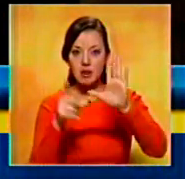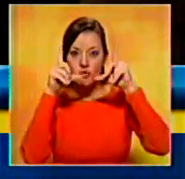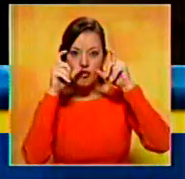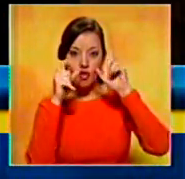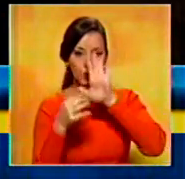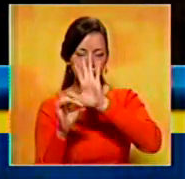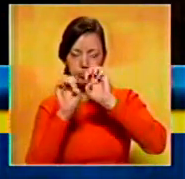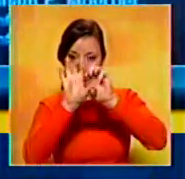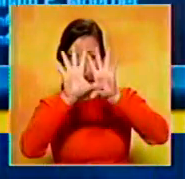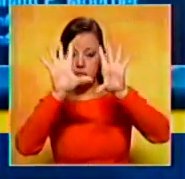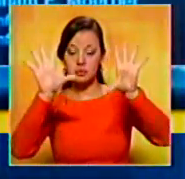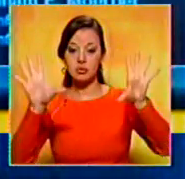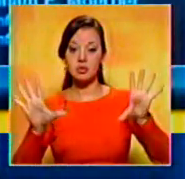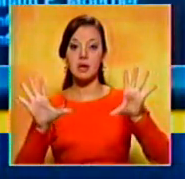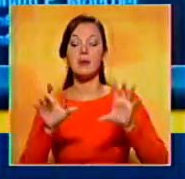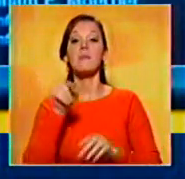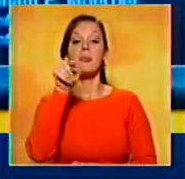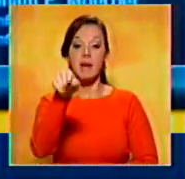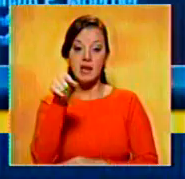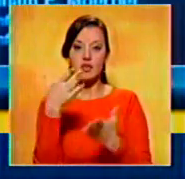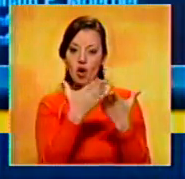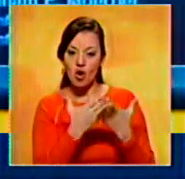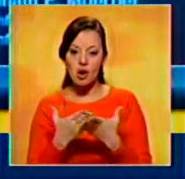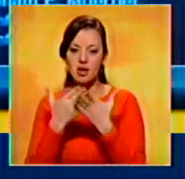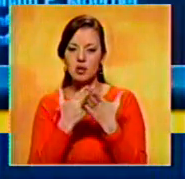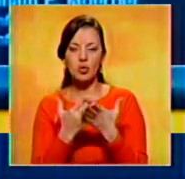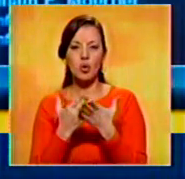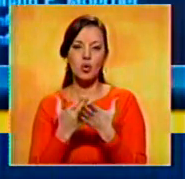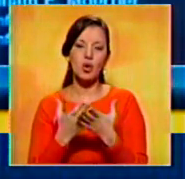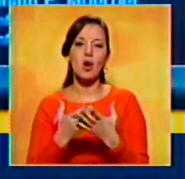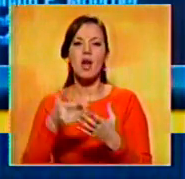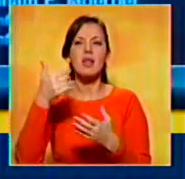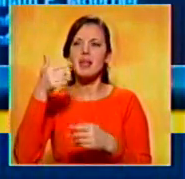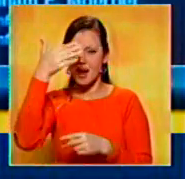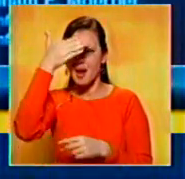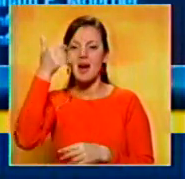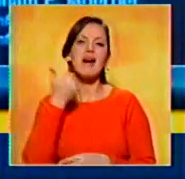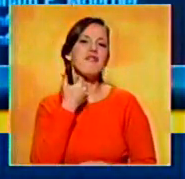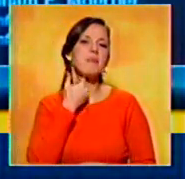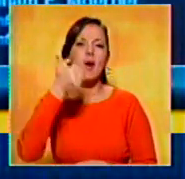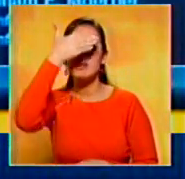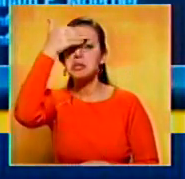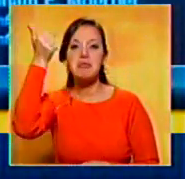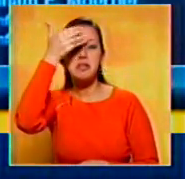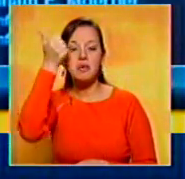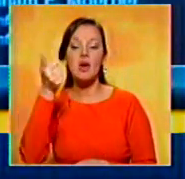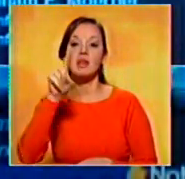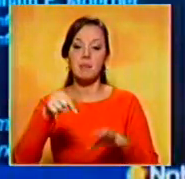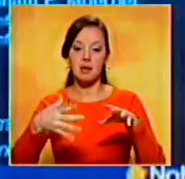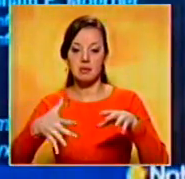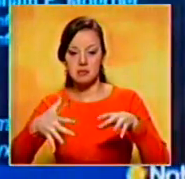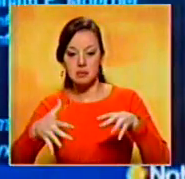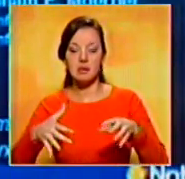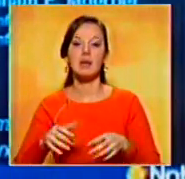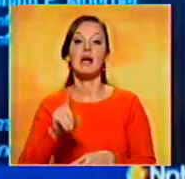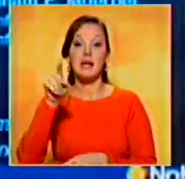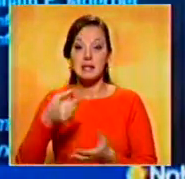Este avance contribuyó al estudio de enfermedades como el Alzheimer y el Parkinson. Los tres científicos se dividirán el premio de un millón de dólares.